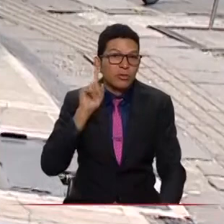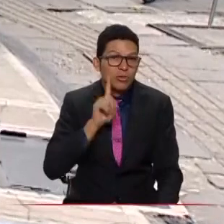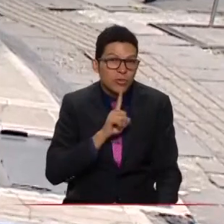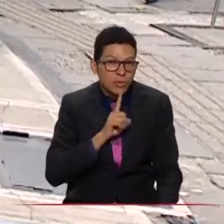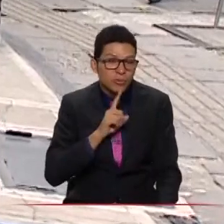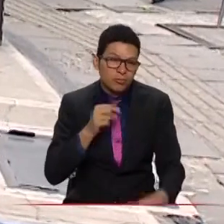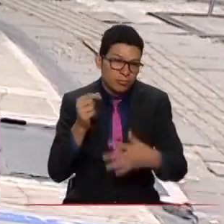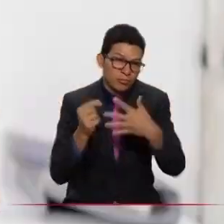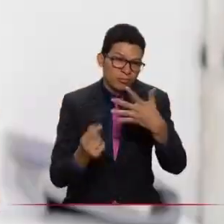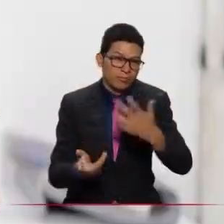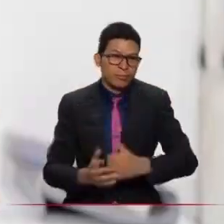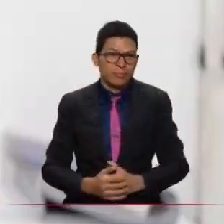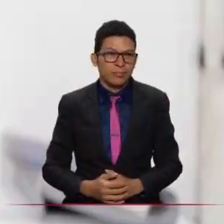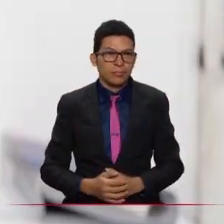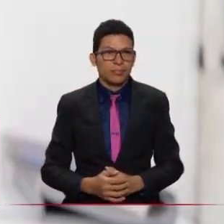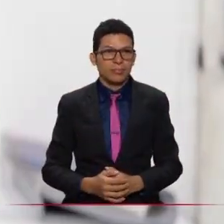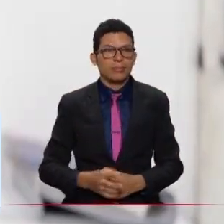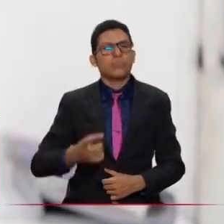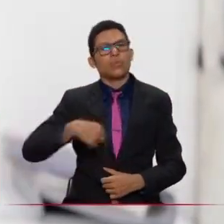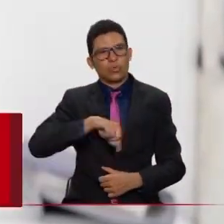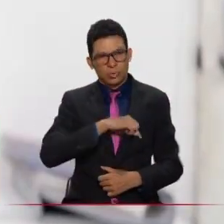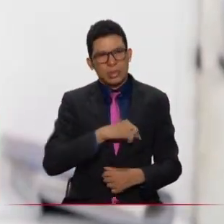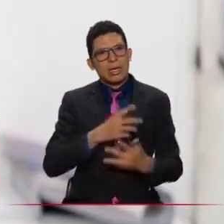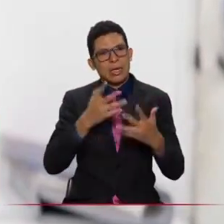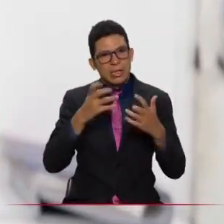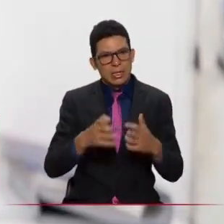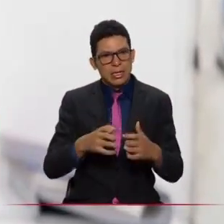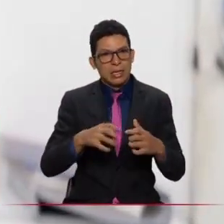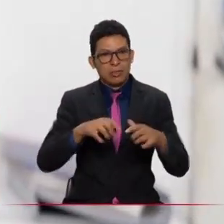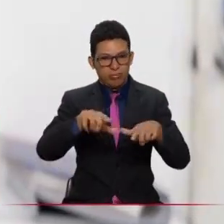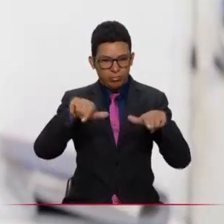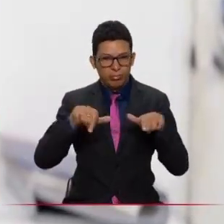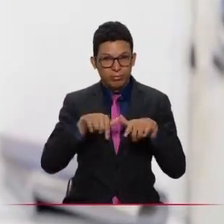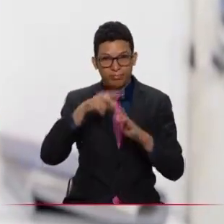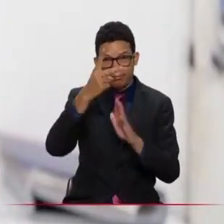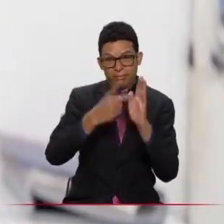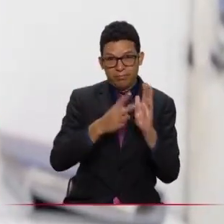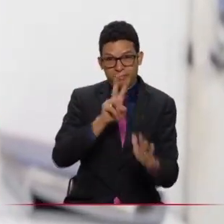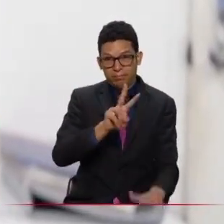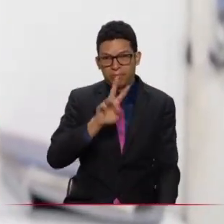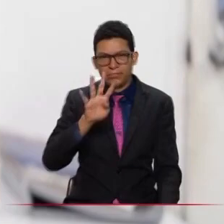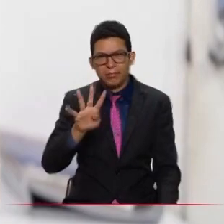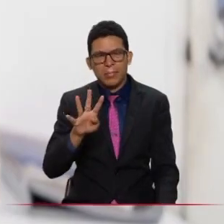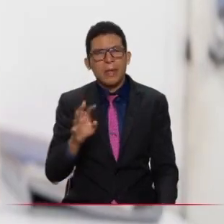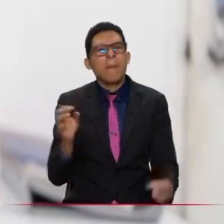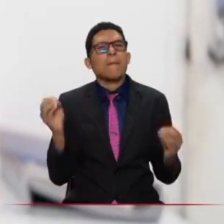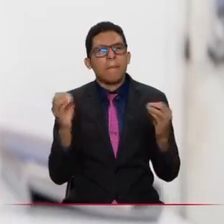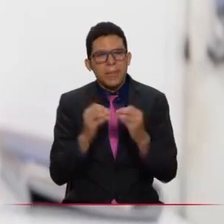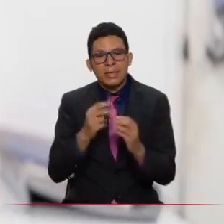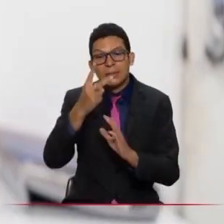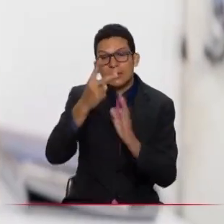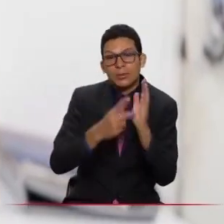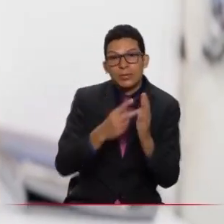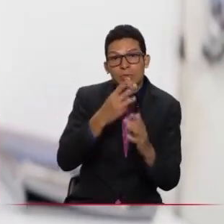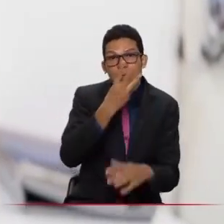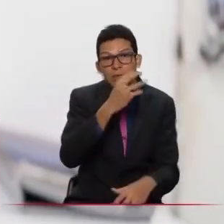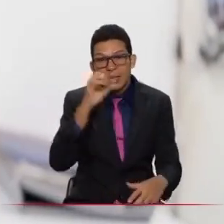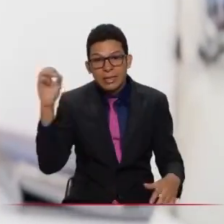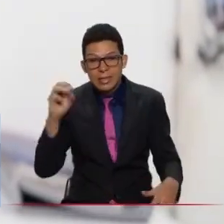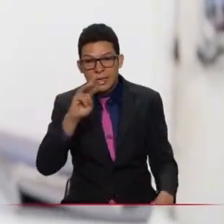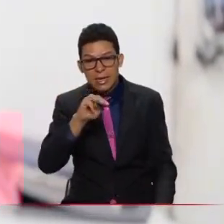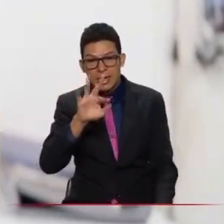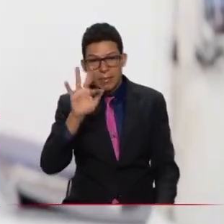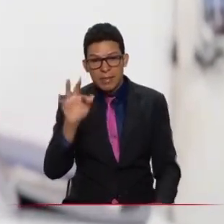demás. Nuestra dependencia planea intervenir para este 2024 más de 2.300 metros